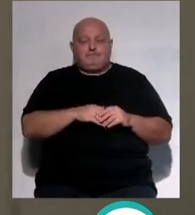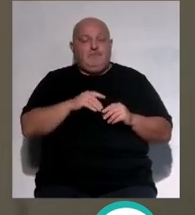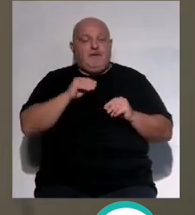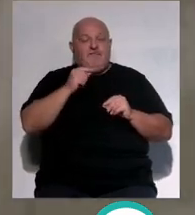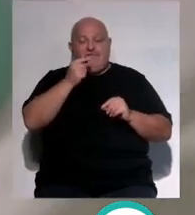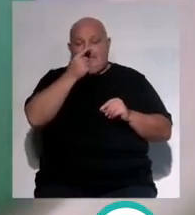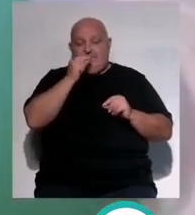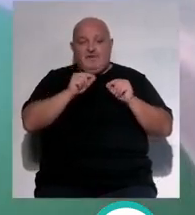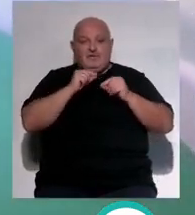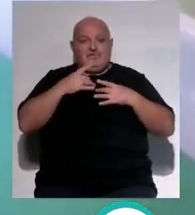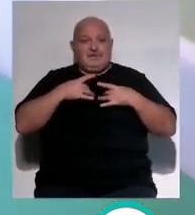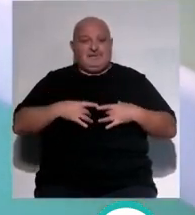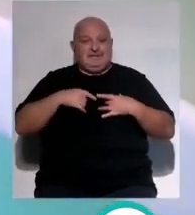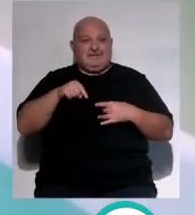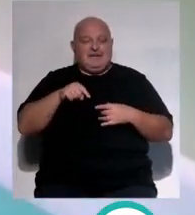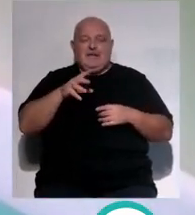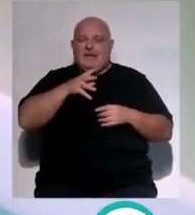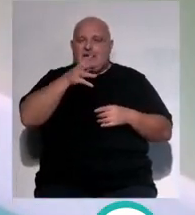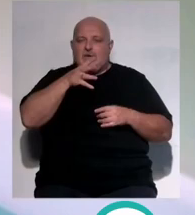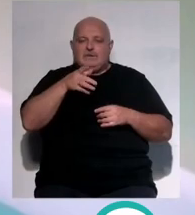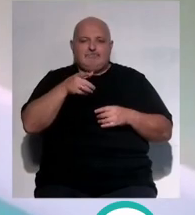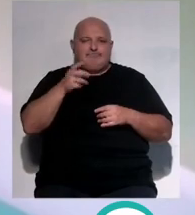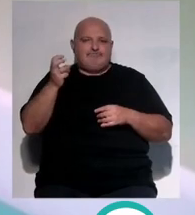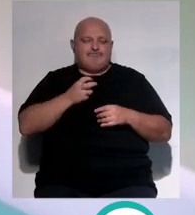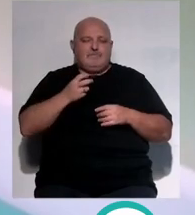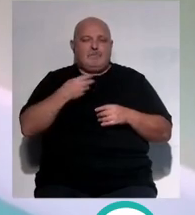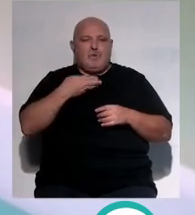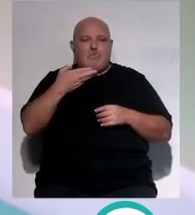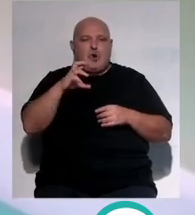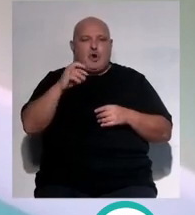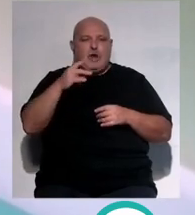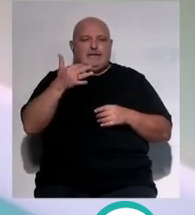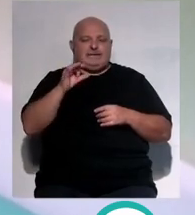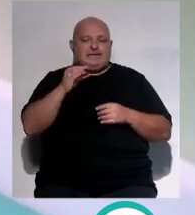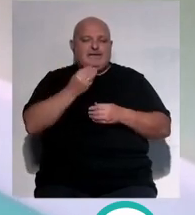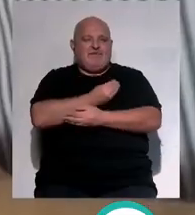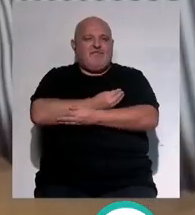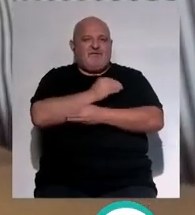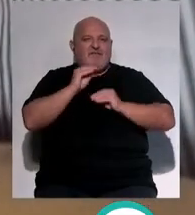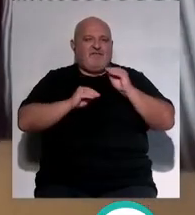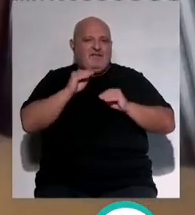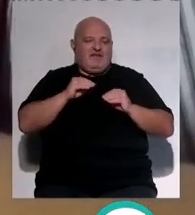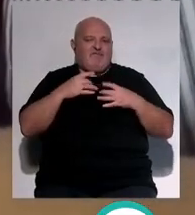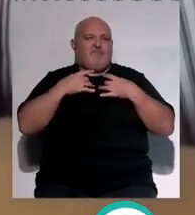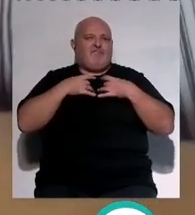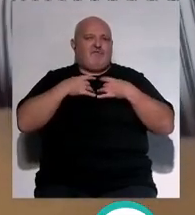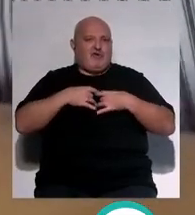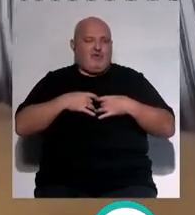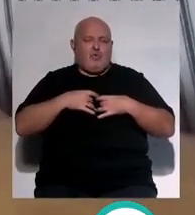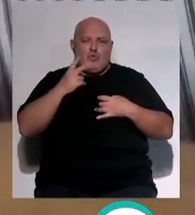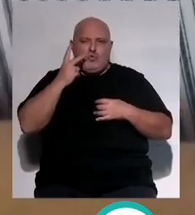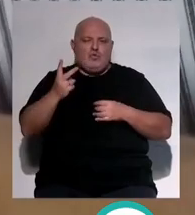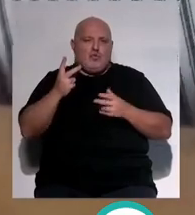virus respiratorio sincitial es la causa principal de las bronquiolitis en lactantes, lo que ocasiona numerosas